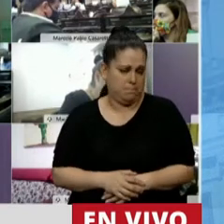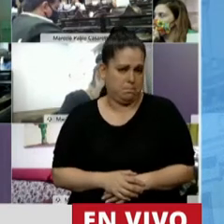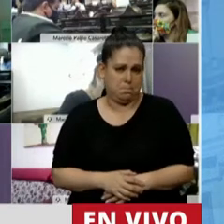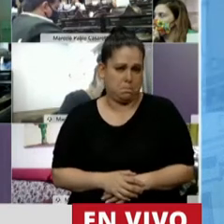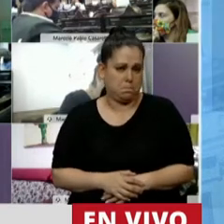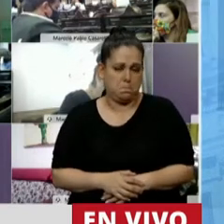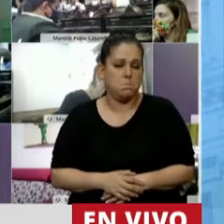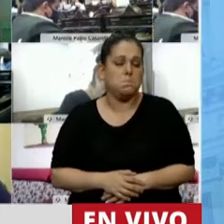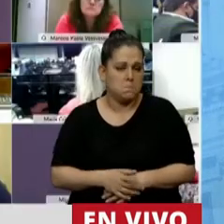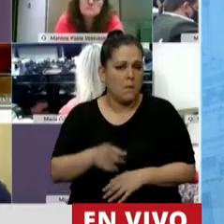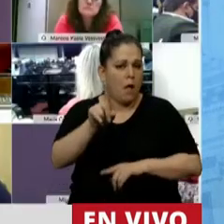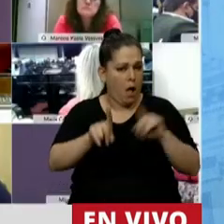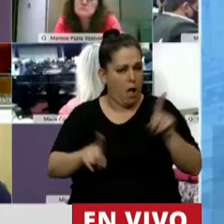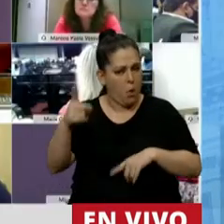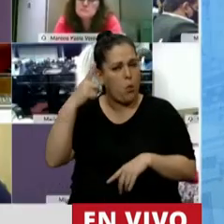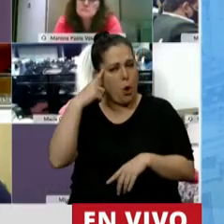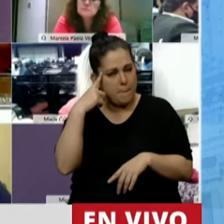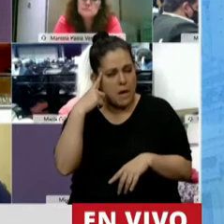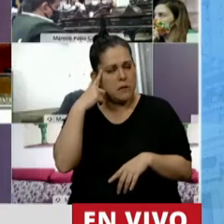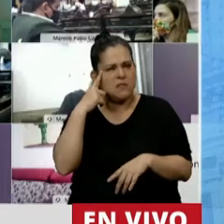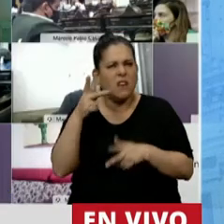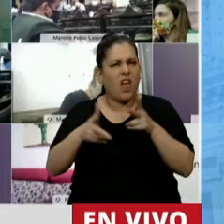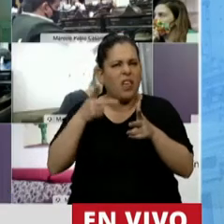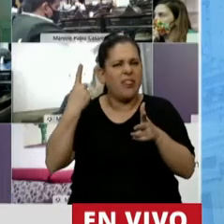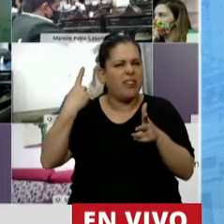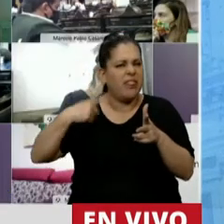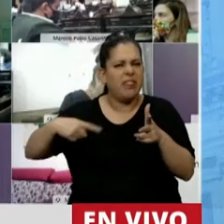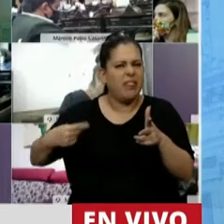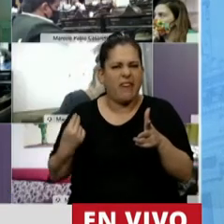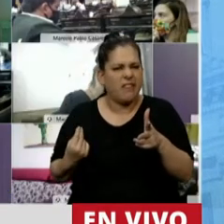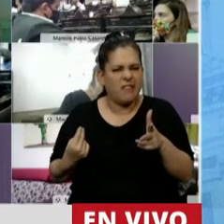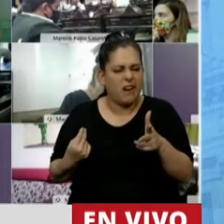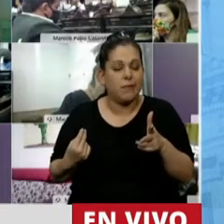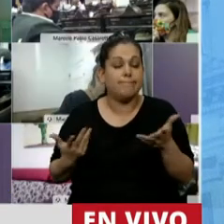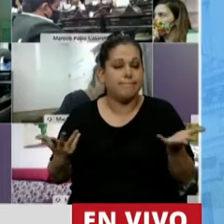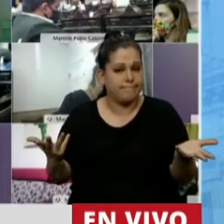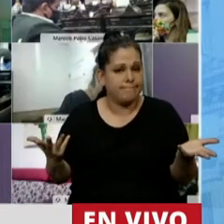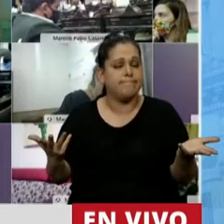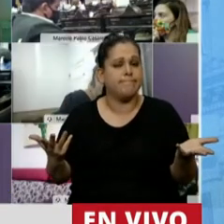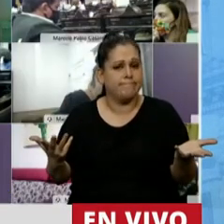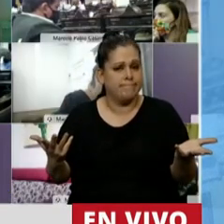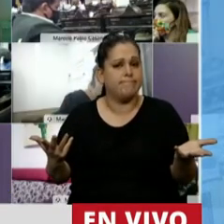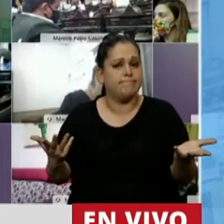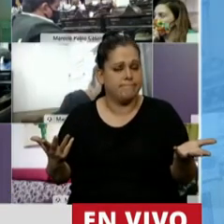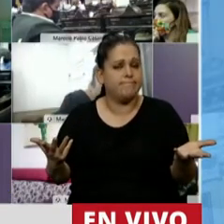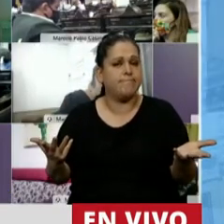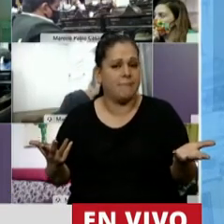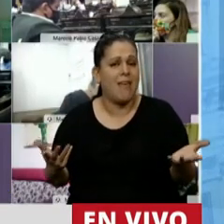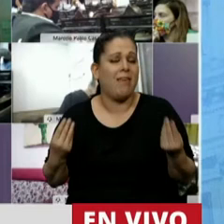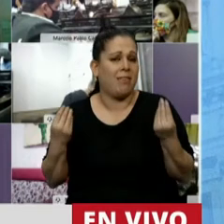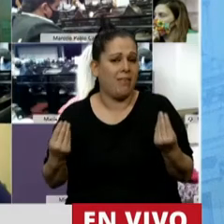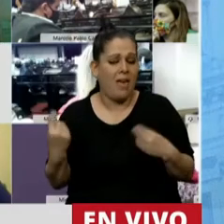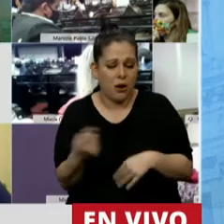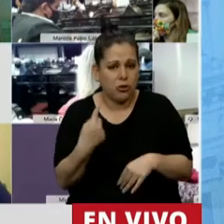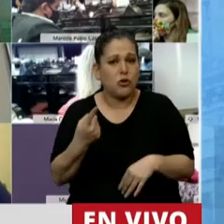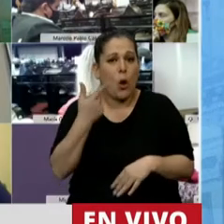Muchos deben pensar de qué estoy hablando. Y efectivamente esto se trata, señor Presidente, se trata de que